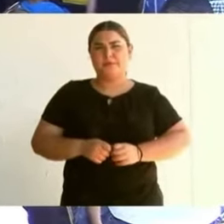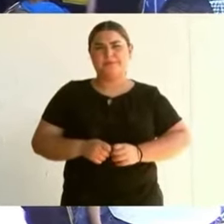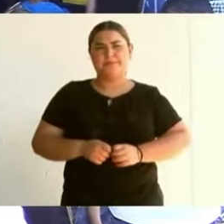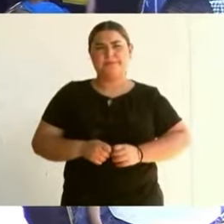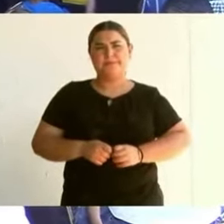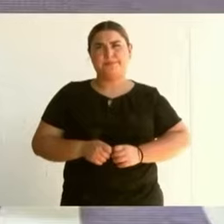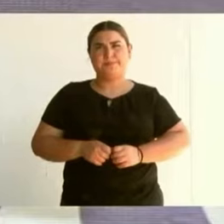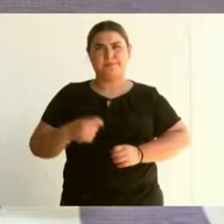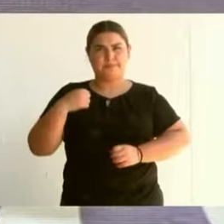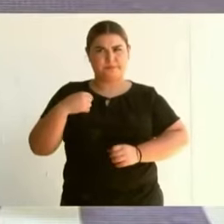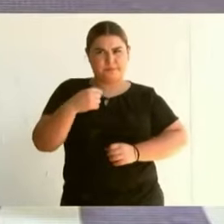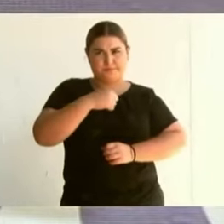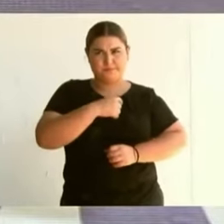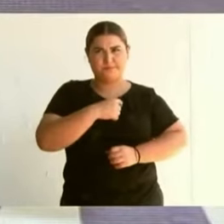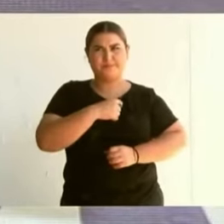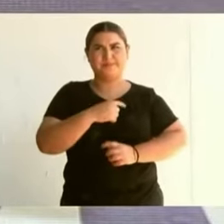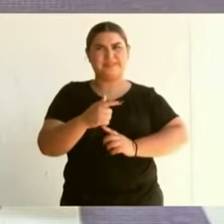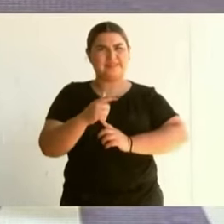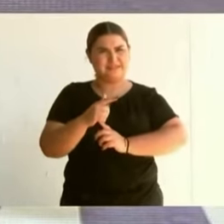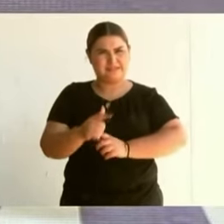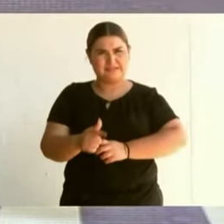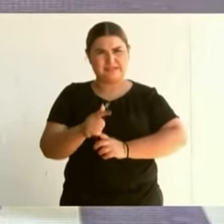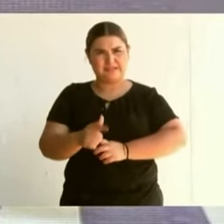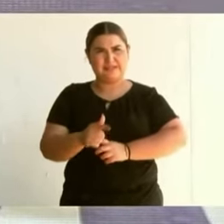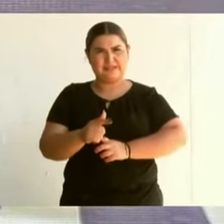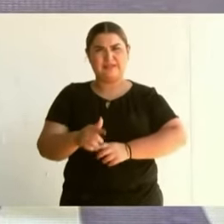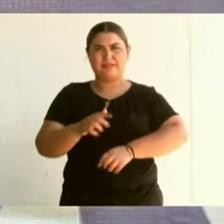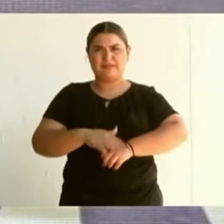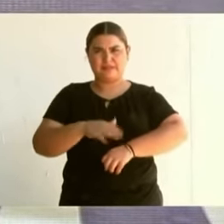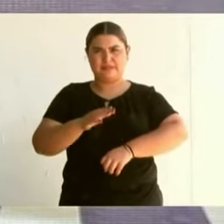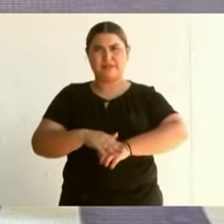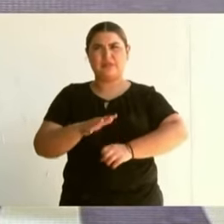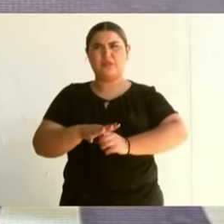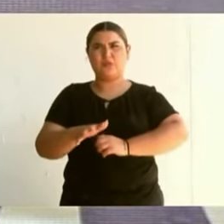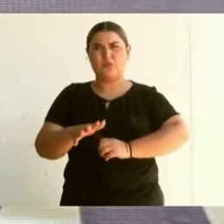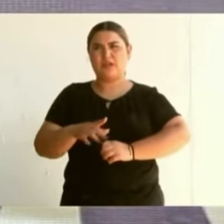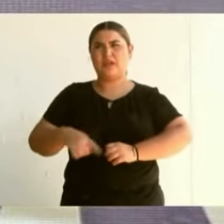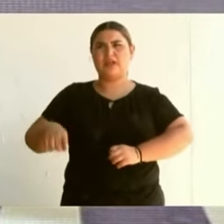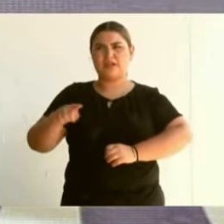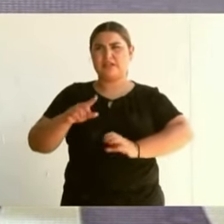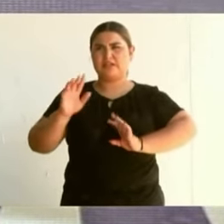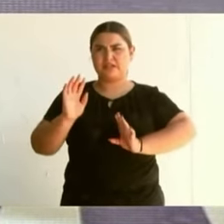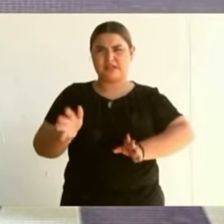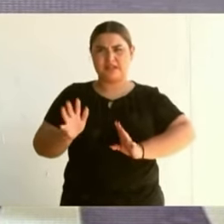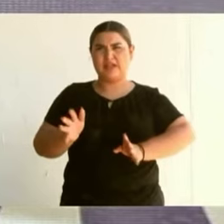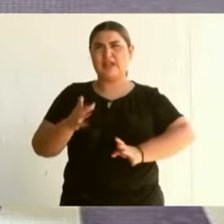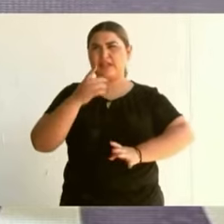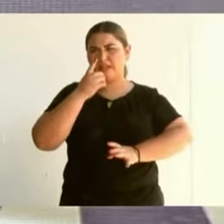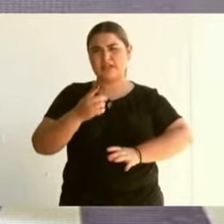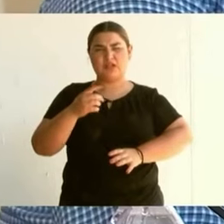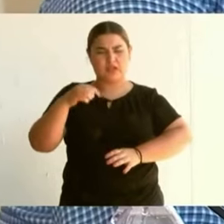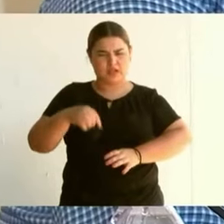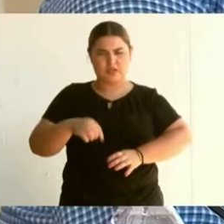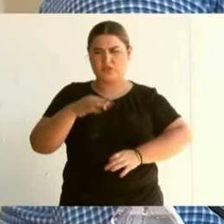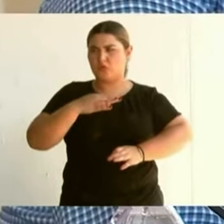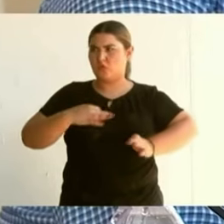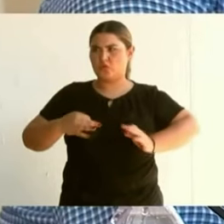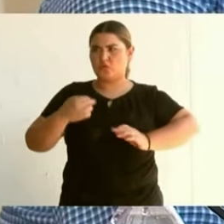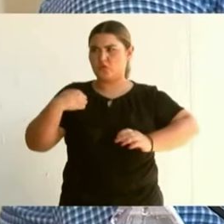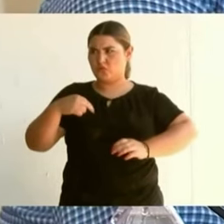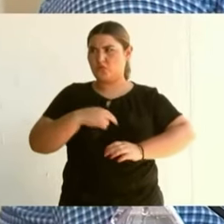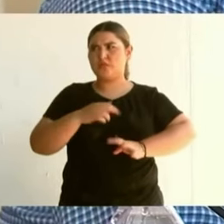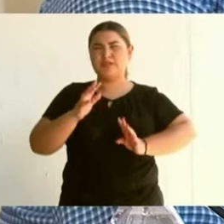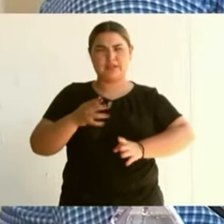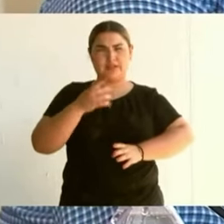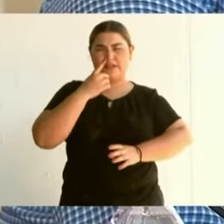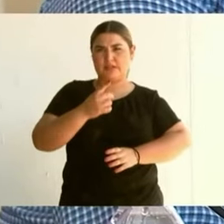Vamos a darle continuidad a todo lo que se mencionó aquí. No solamente en las